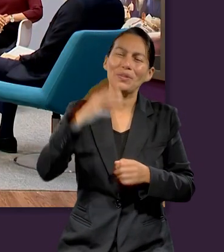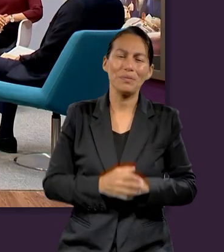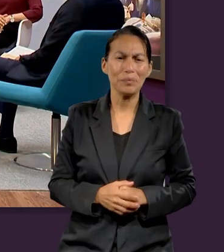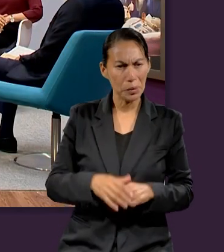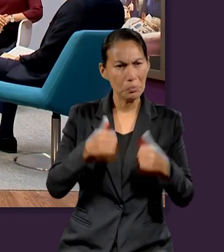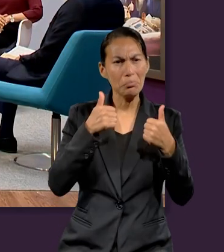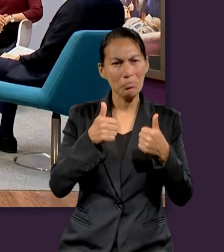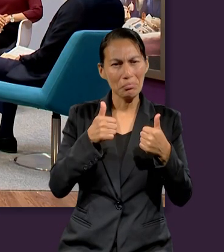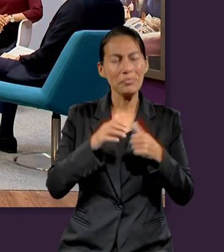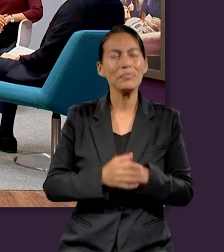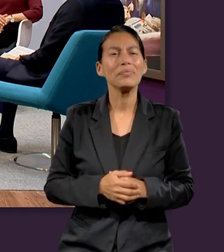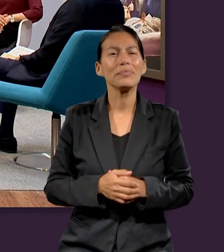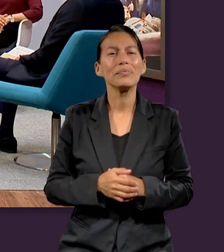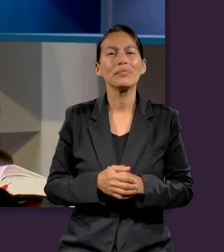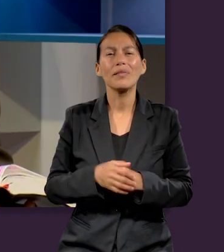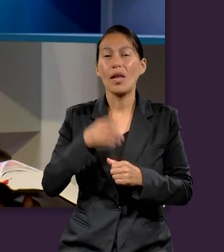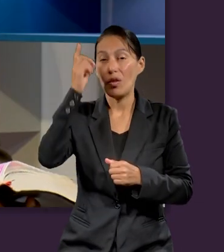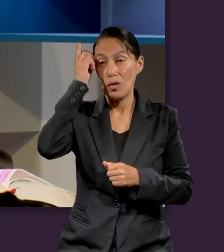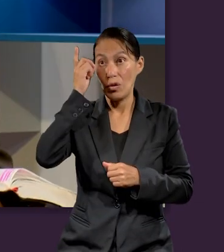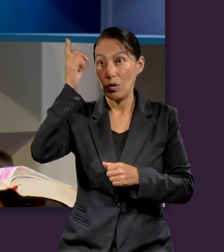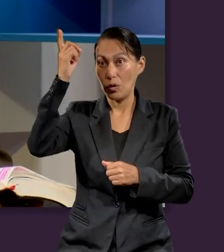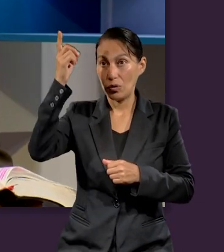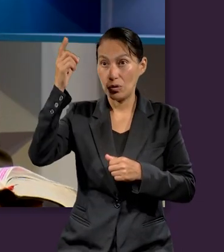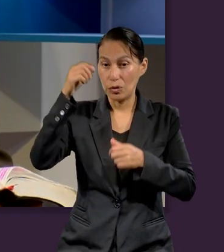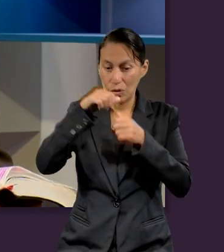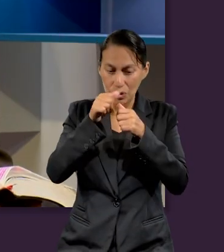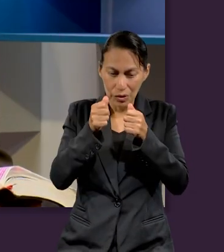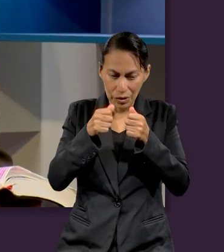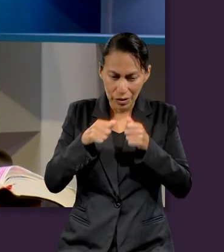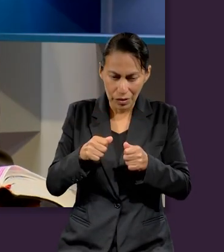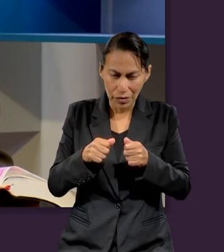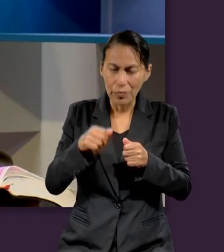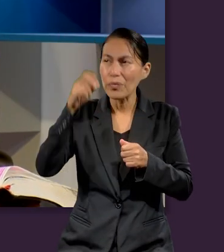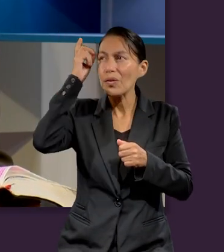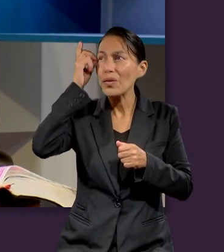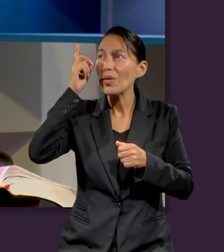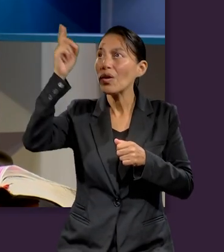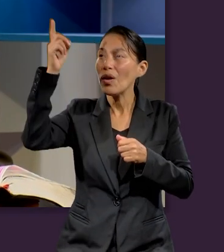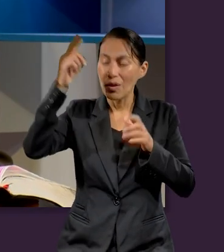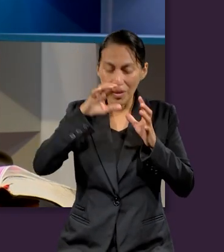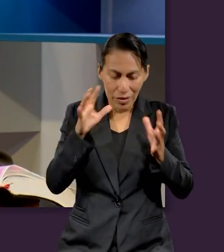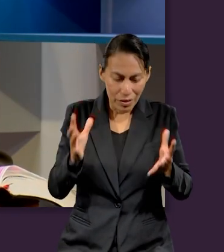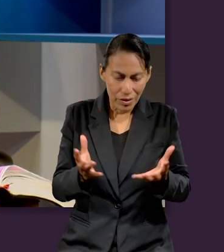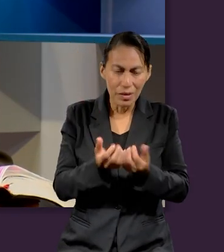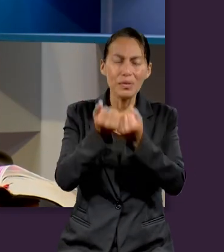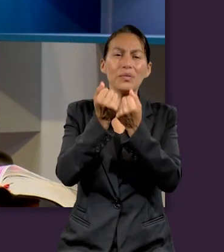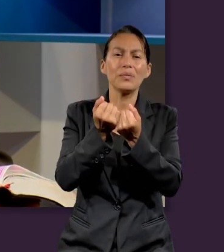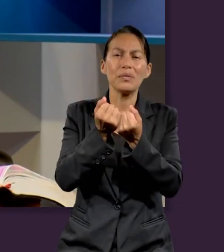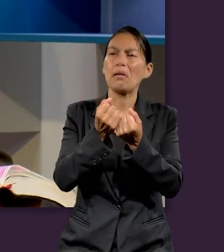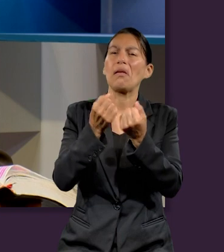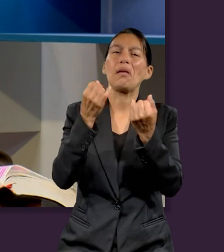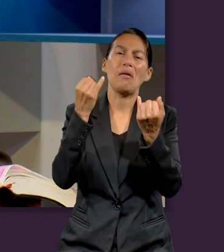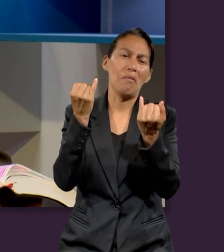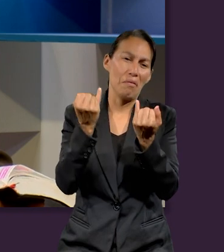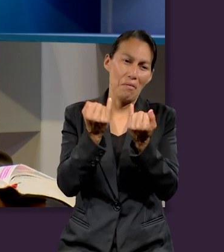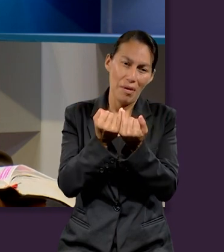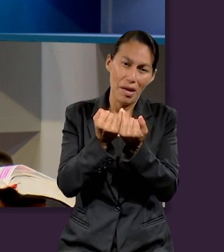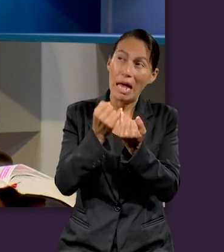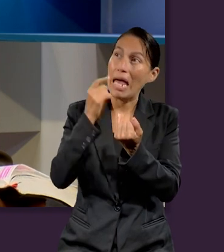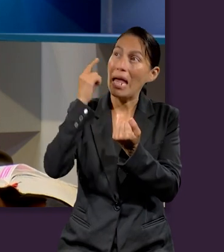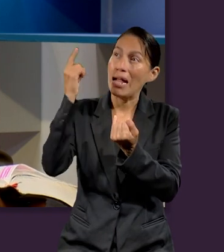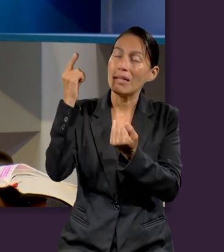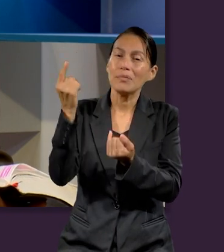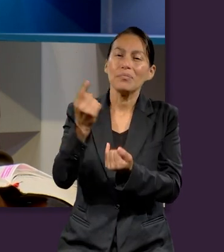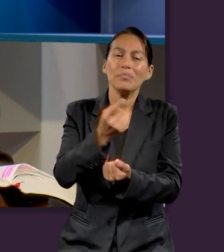No solamente Dios es nuestro Creador, no solamente es nuestro Redentor, sino que también